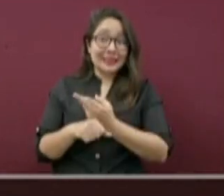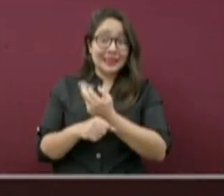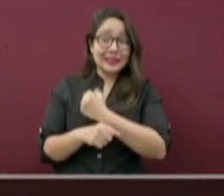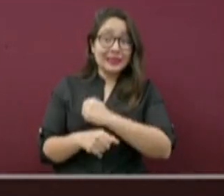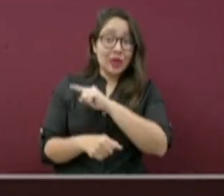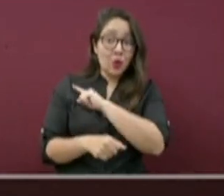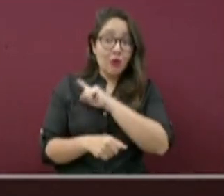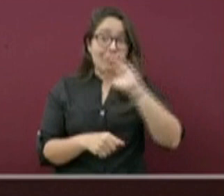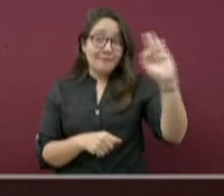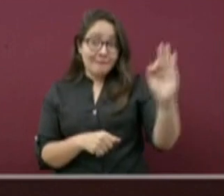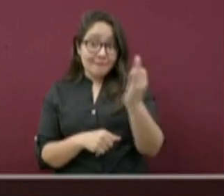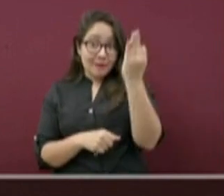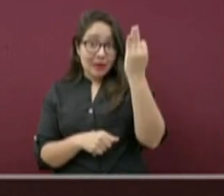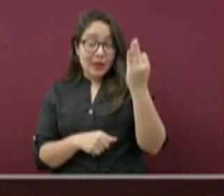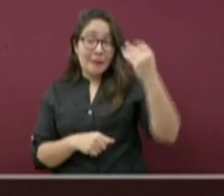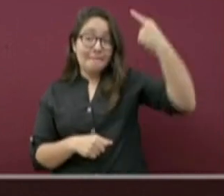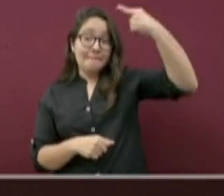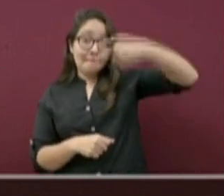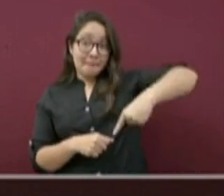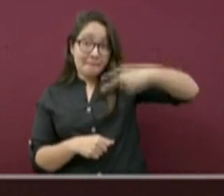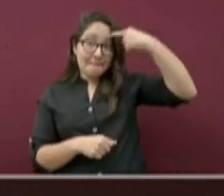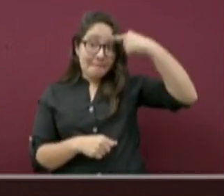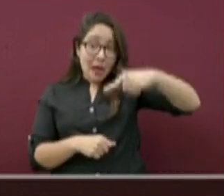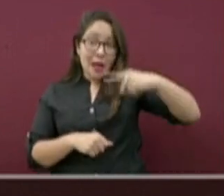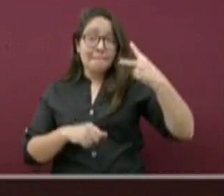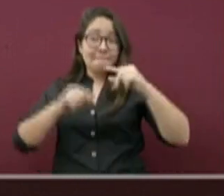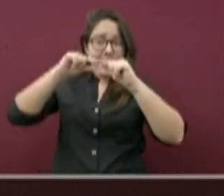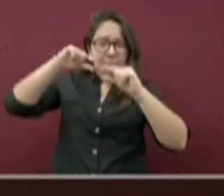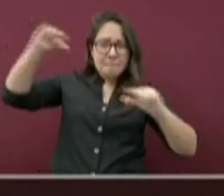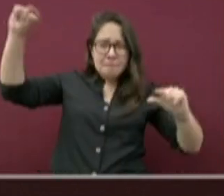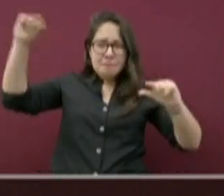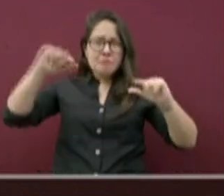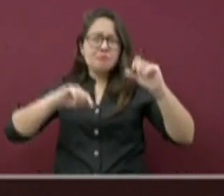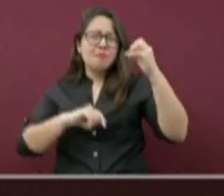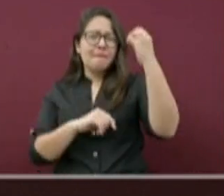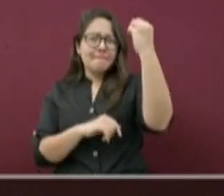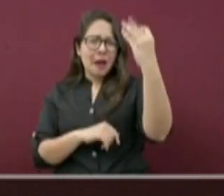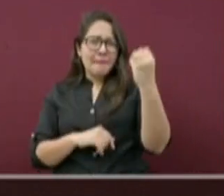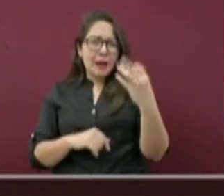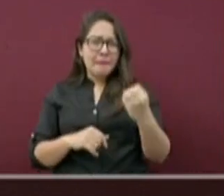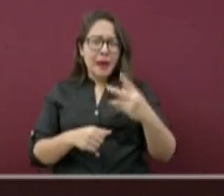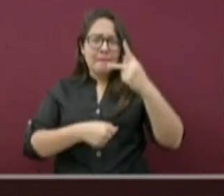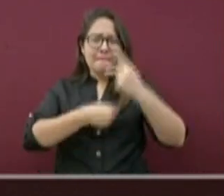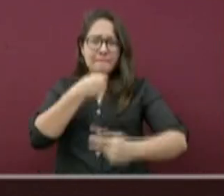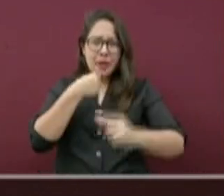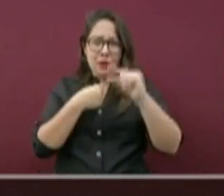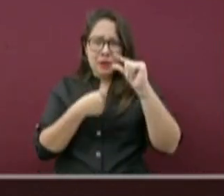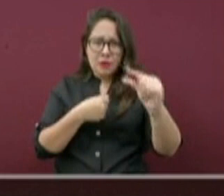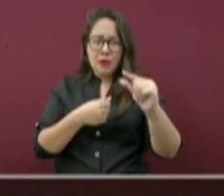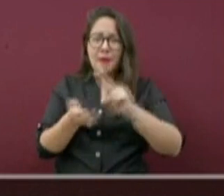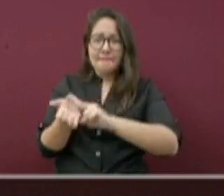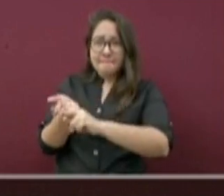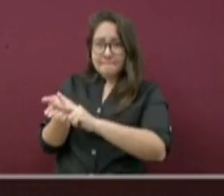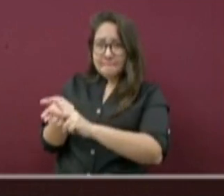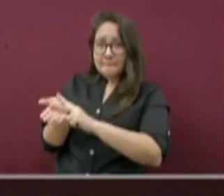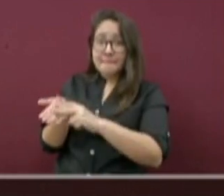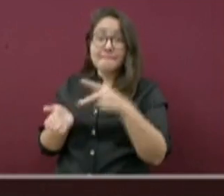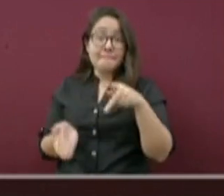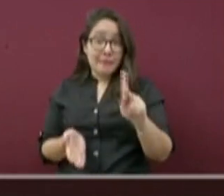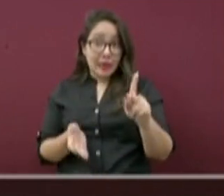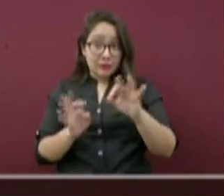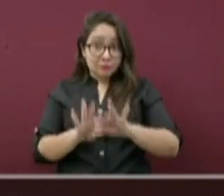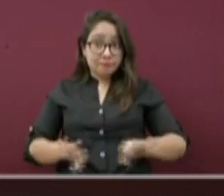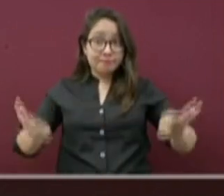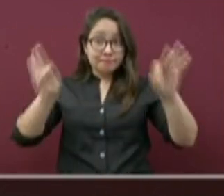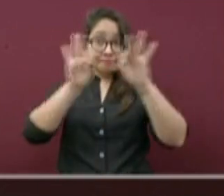determinó que el semáforo epidemiológico para Veracruz se encuentra en riesgo bajo, es decir, en verde. Sin embargo, es